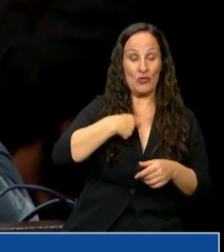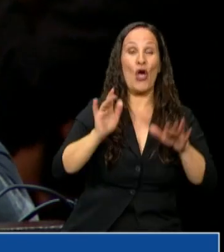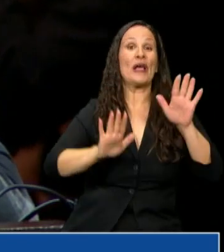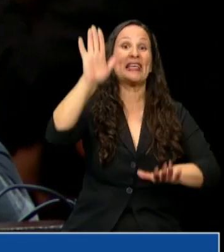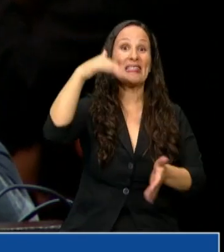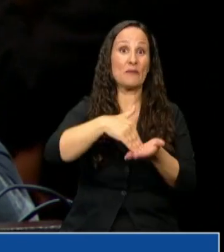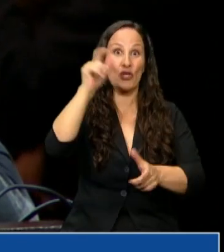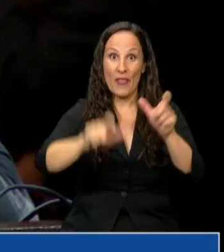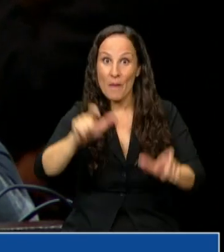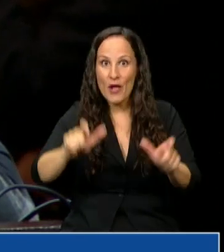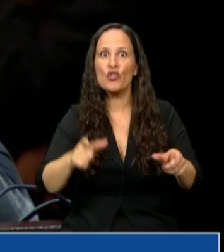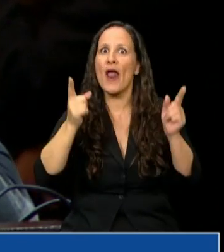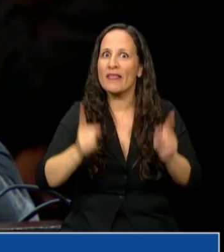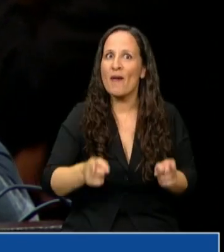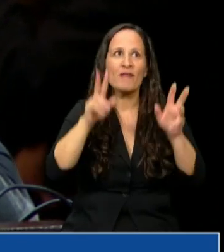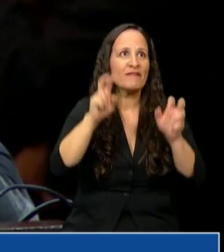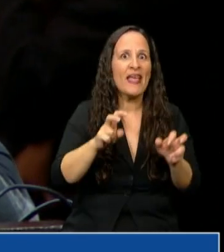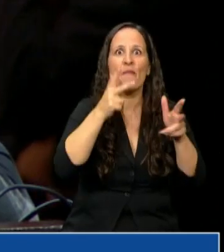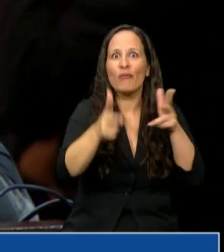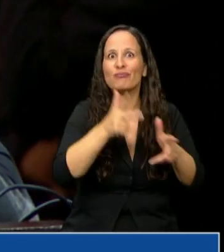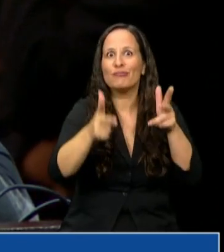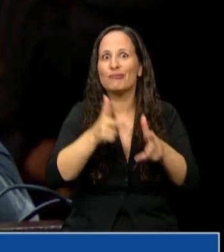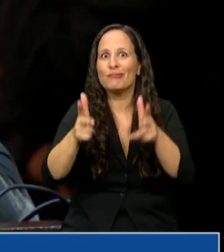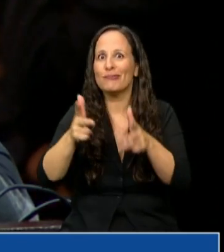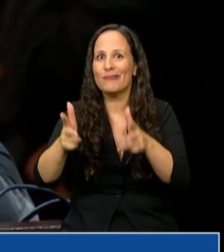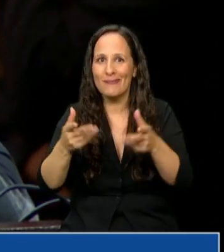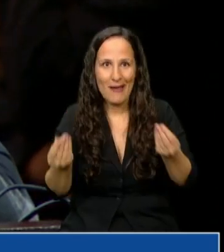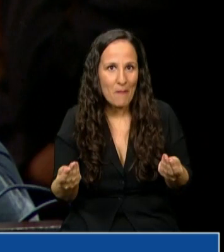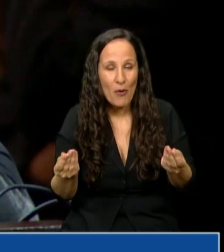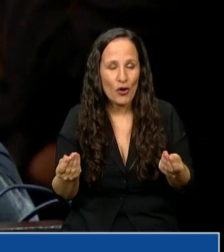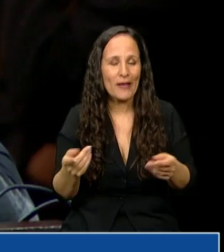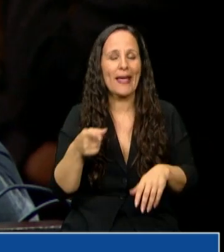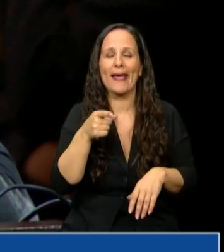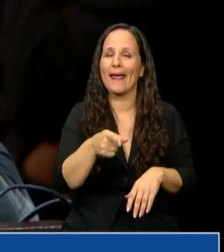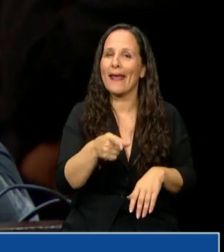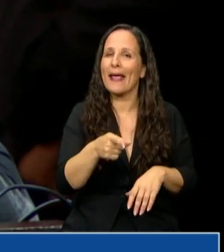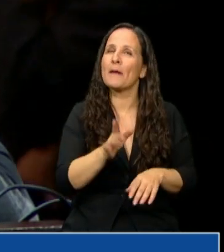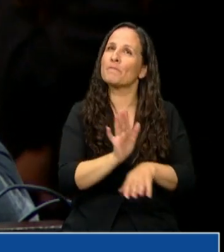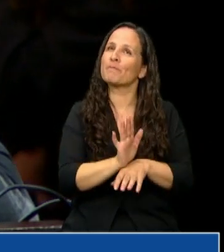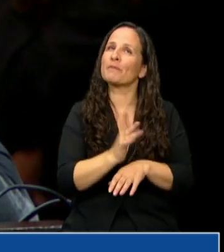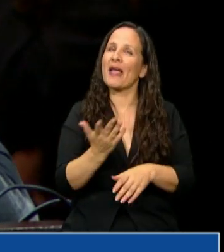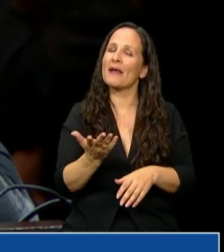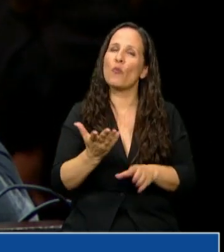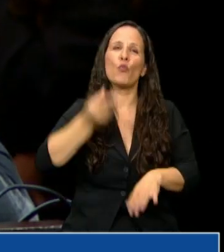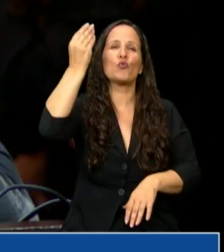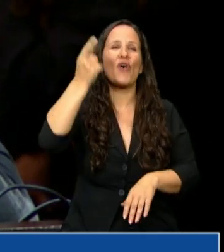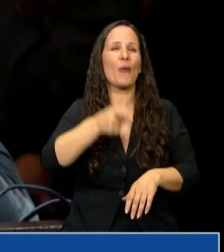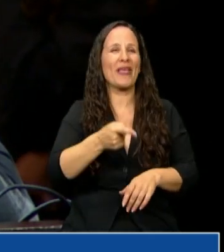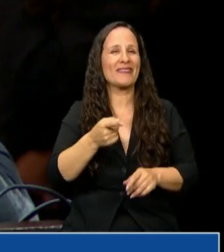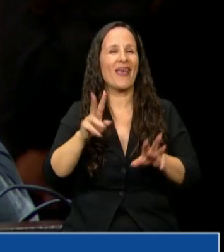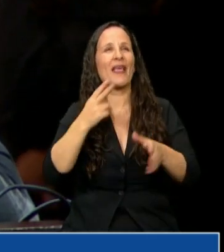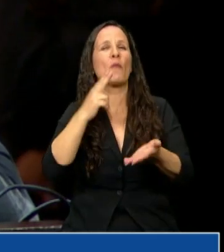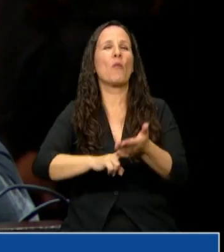millones de personas también vienen hablando de esto y básicamente porque termina siendo una injusticia muchas veces nuestro sistema